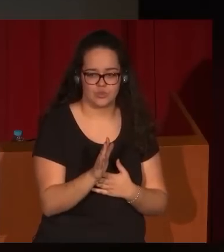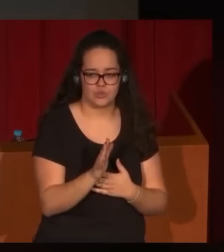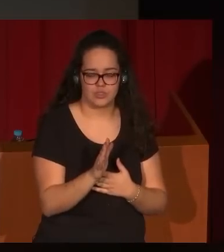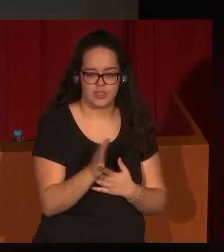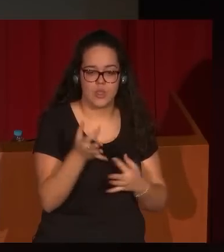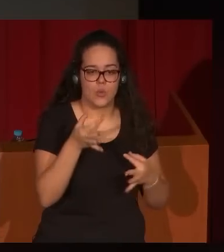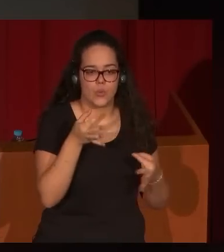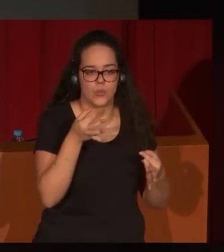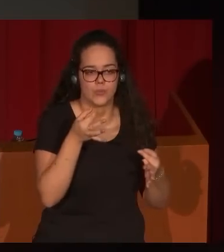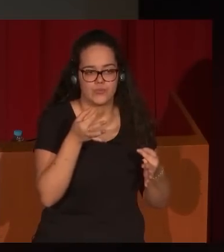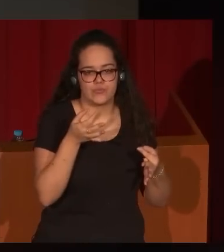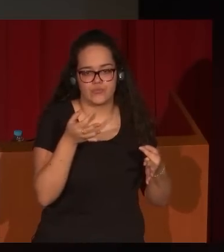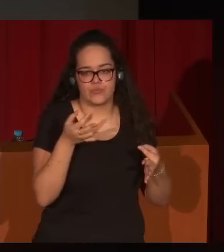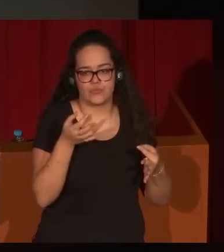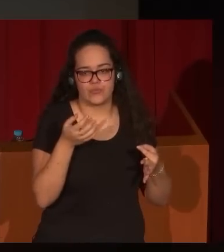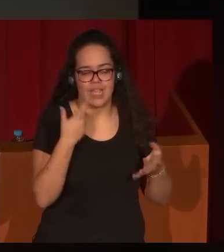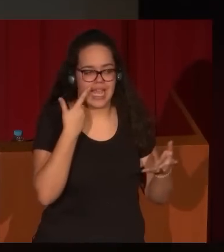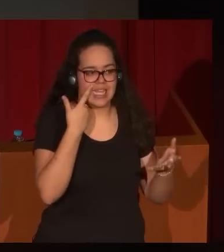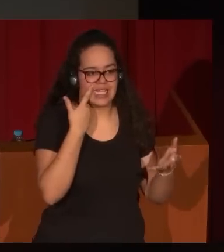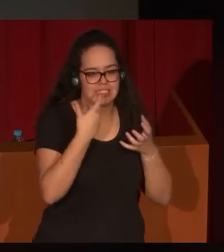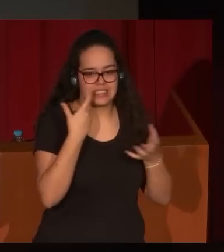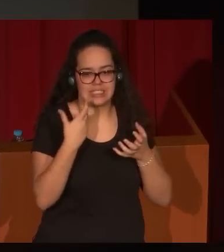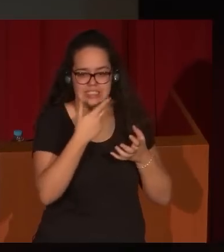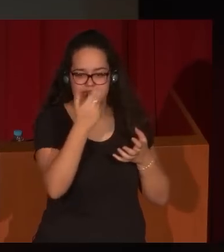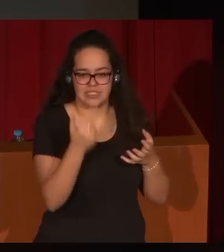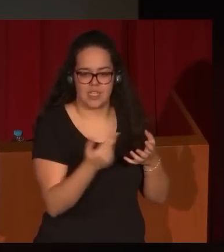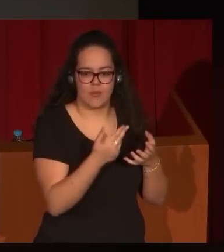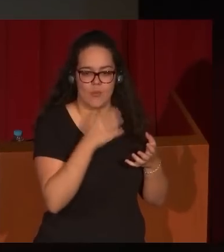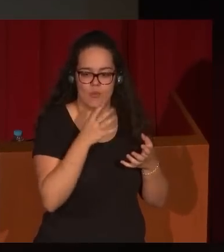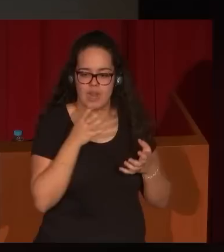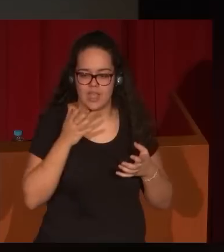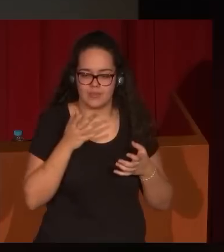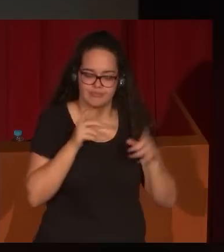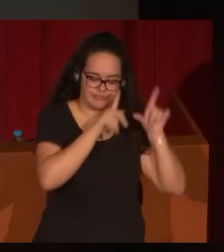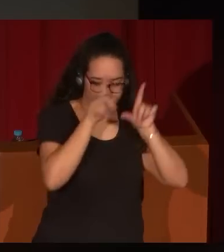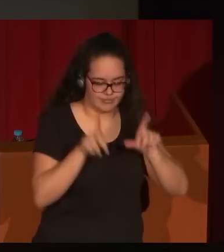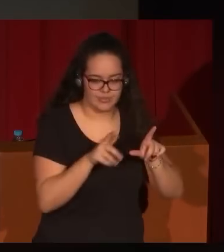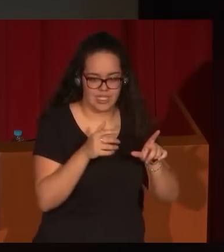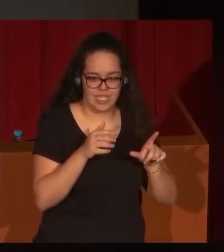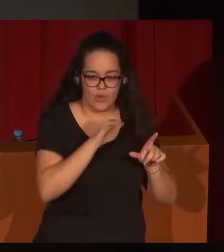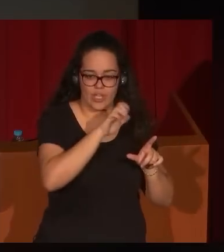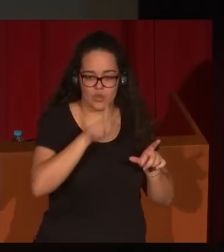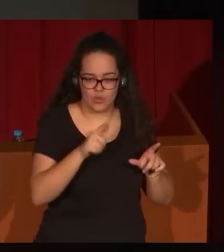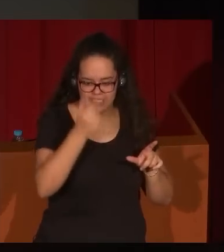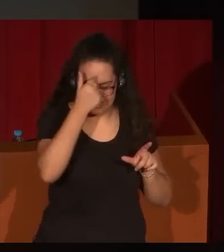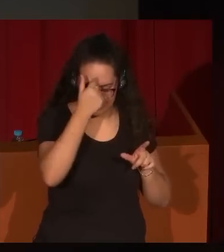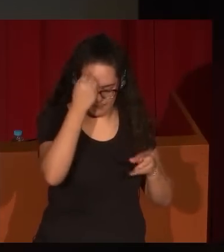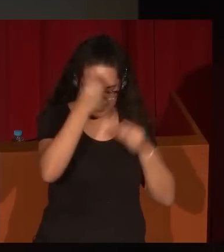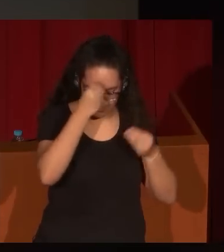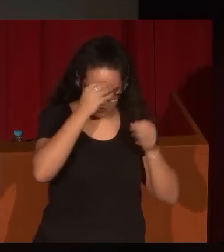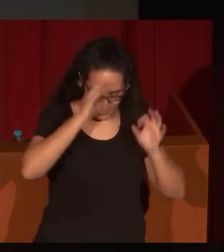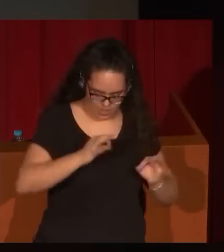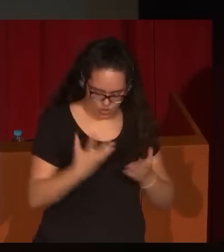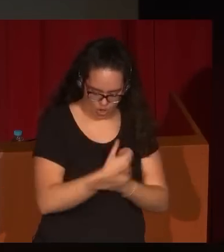un artista como producto de la historiografía, es decir, Eugenio Lucas es lo que es en nuestras cabezas, es lo que es en el